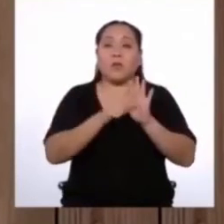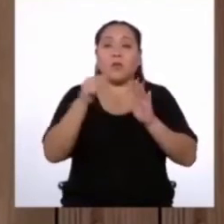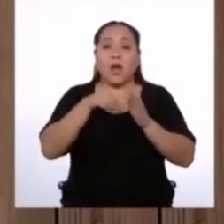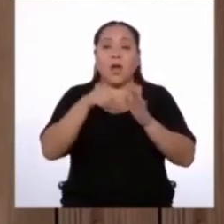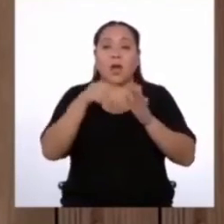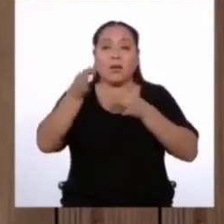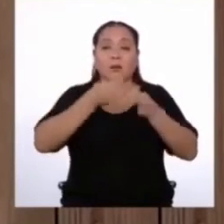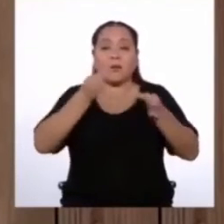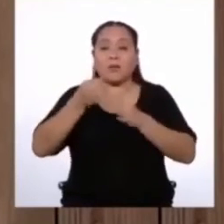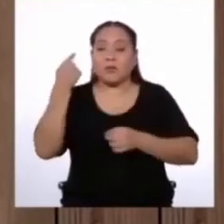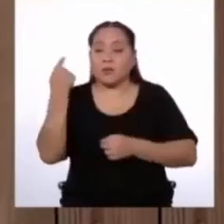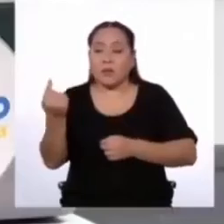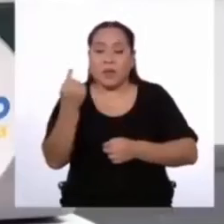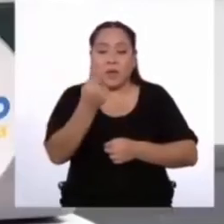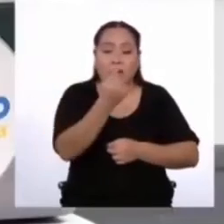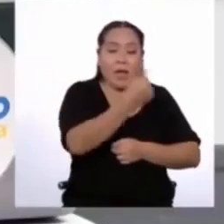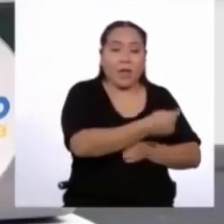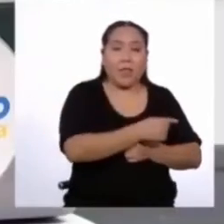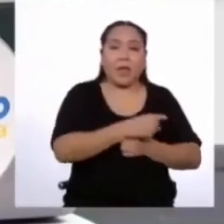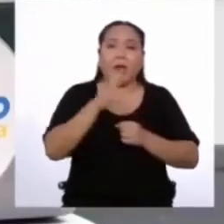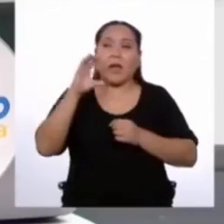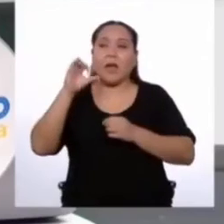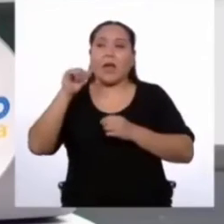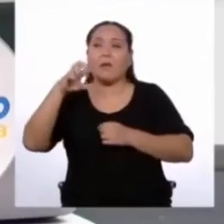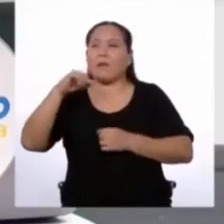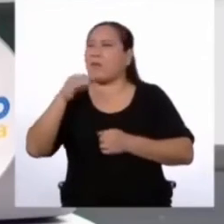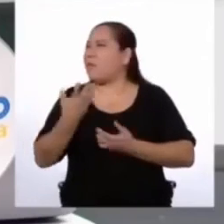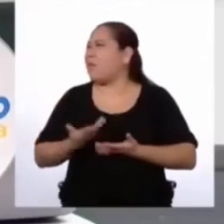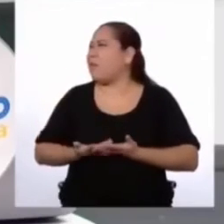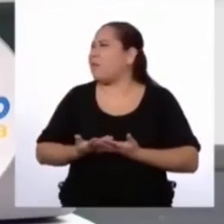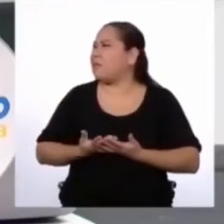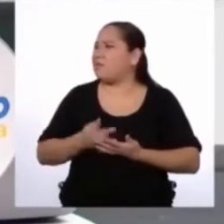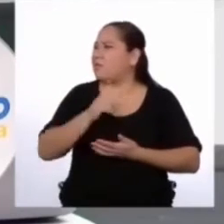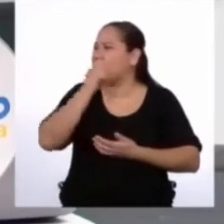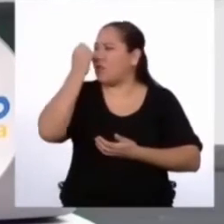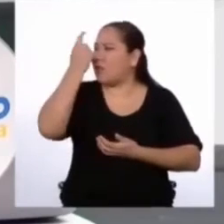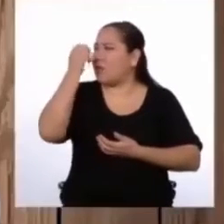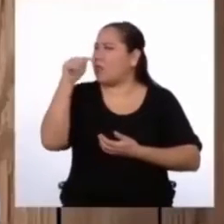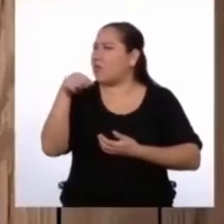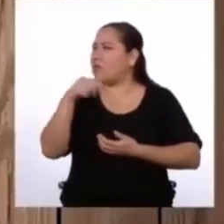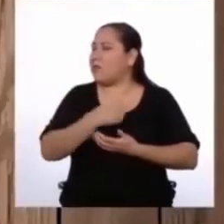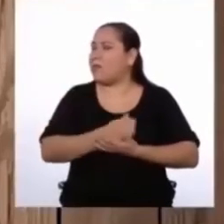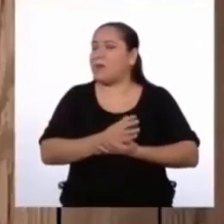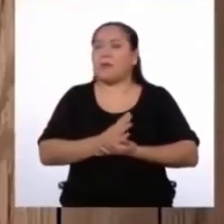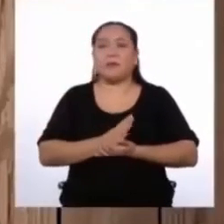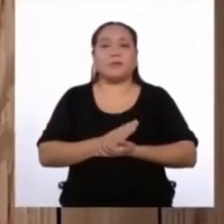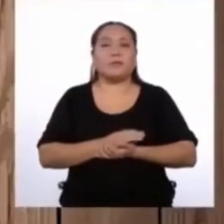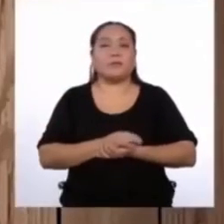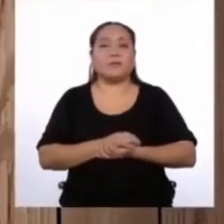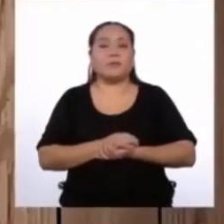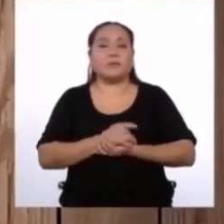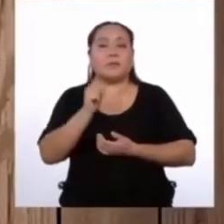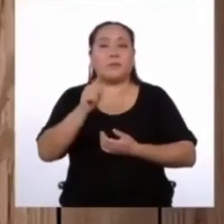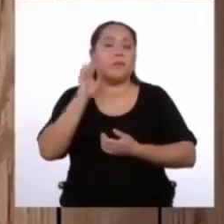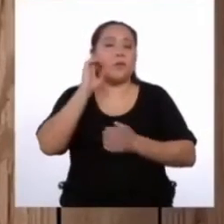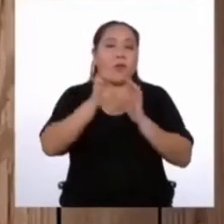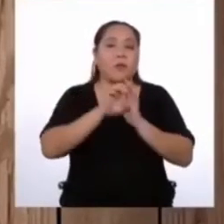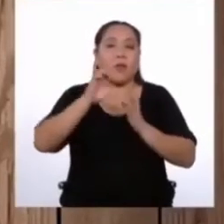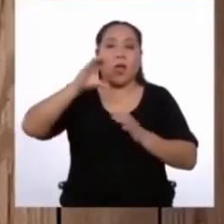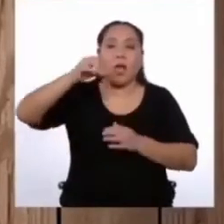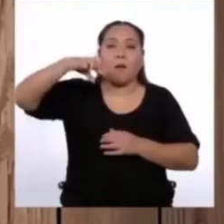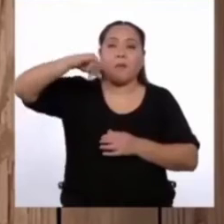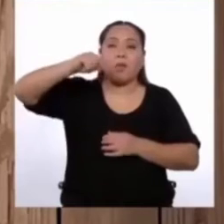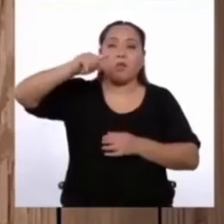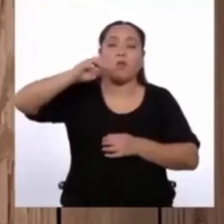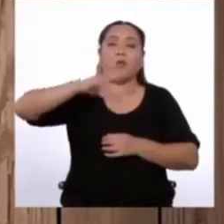desarrollo de cada capítulo. ¿Qué? No entendí mucho esa parte. A ver, digamos que tu primer capítulo